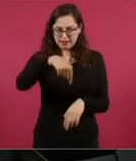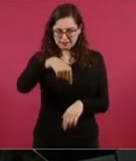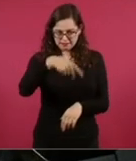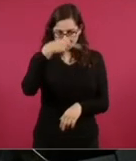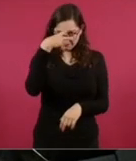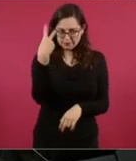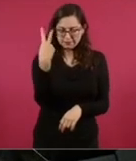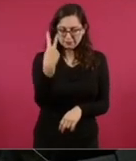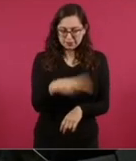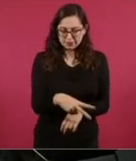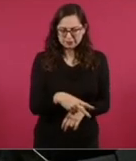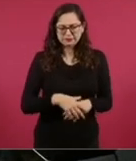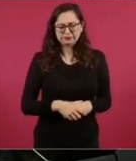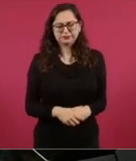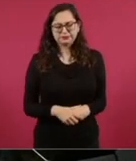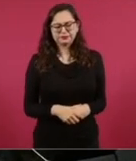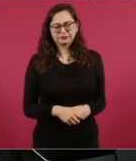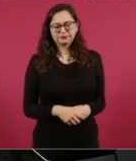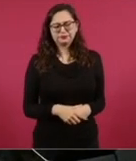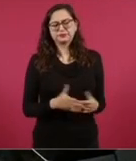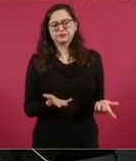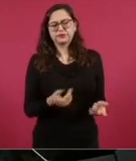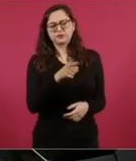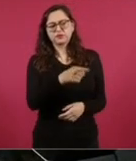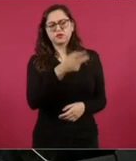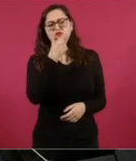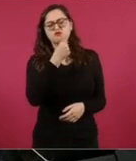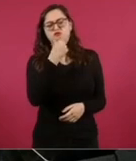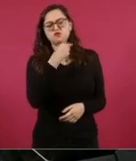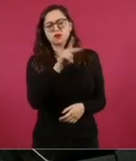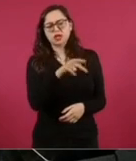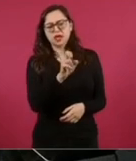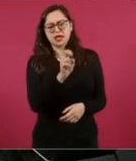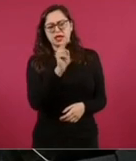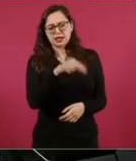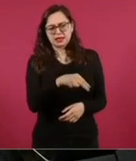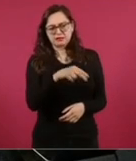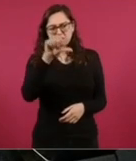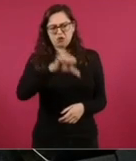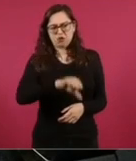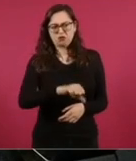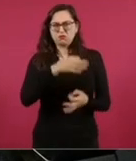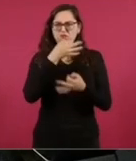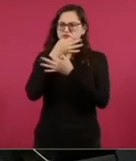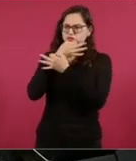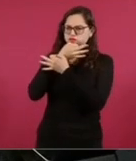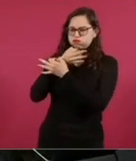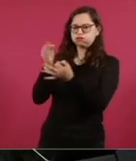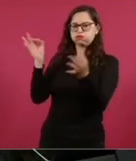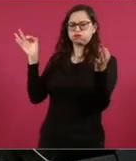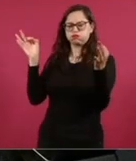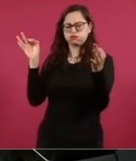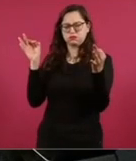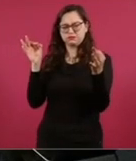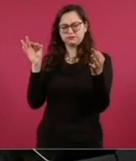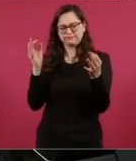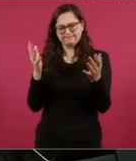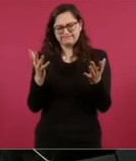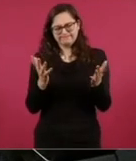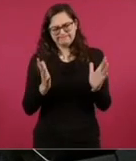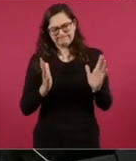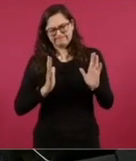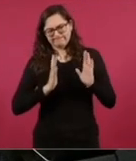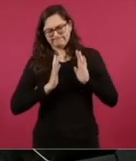referencia a la declaración del embajador Ken Salazar del día de hoy en la que se expresa su